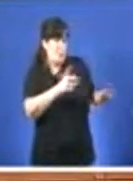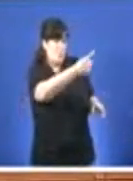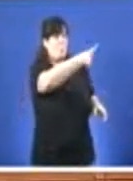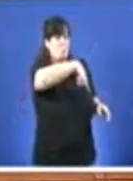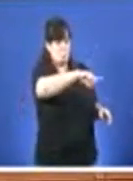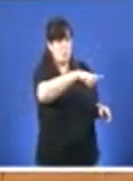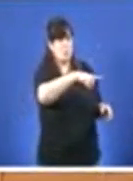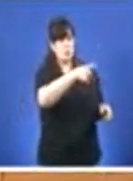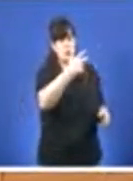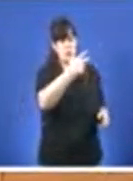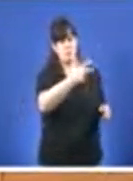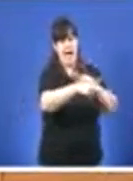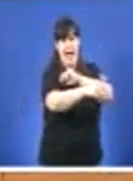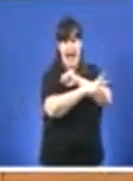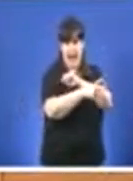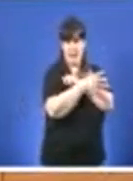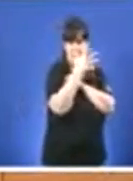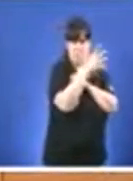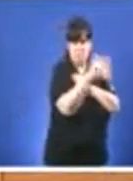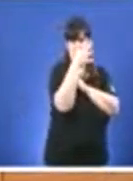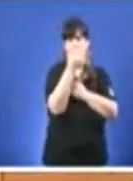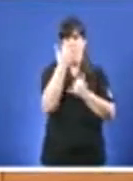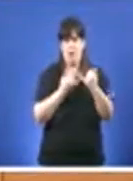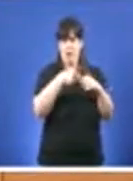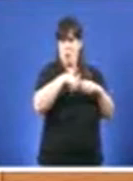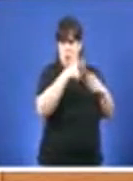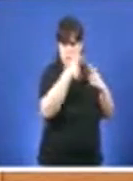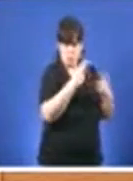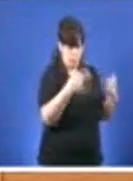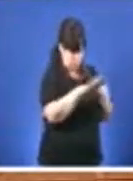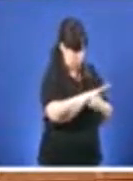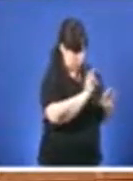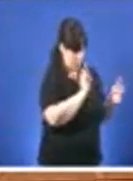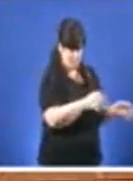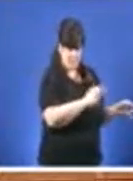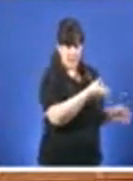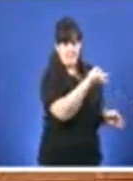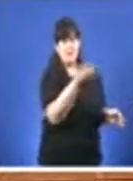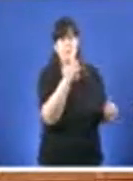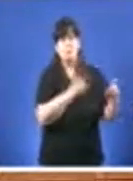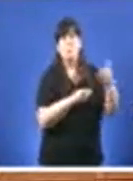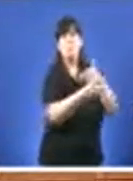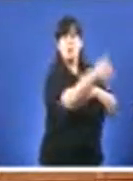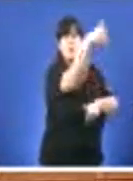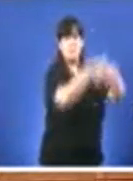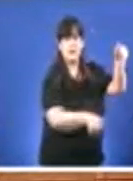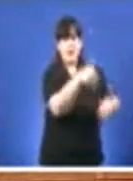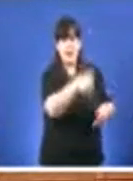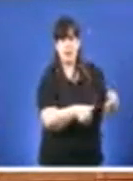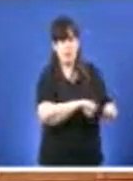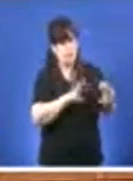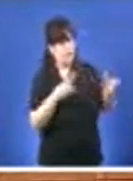cargos públicos. E non sou iso, senón que se presentan as próximas eleccións cargos imputados no seu grupo